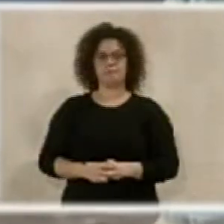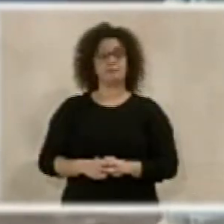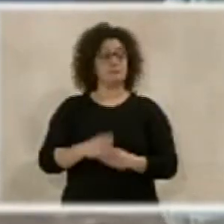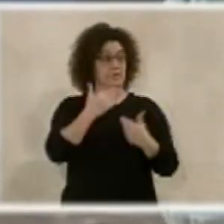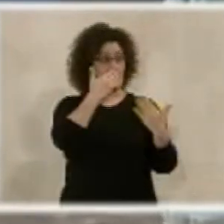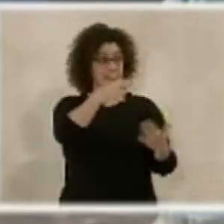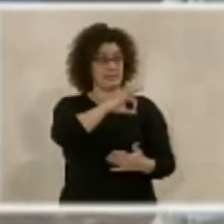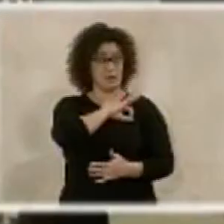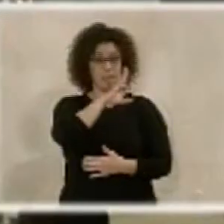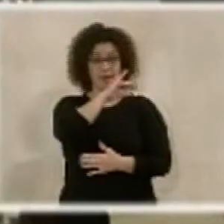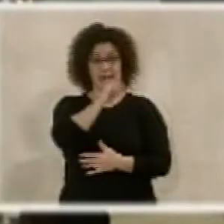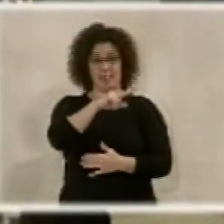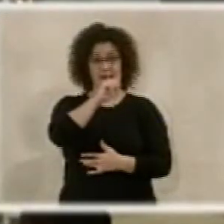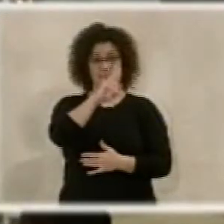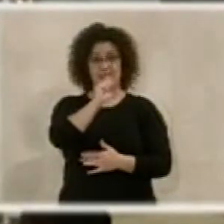Muchas gracias, señor Pérez Nava.